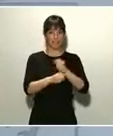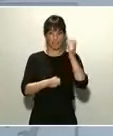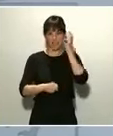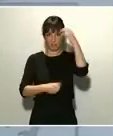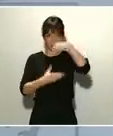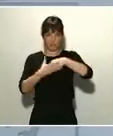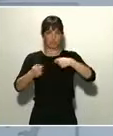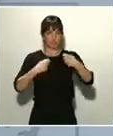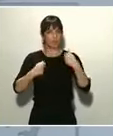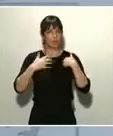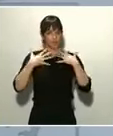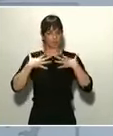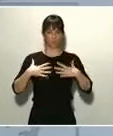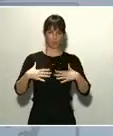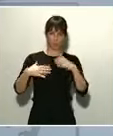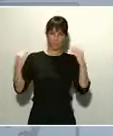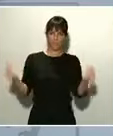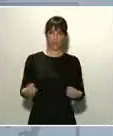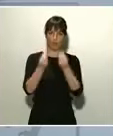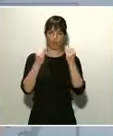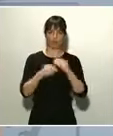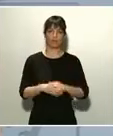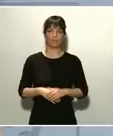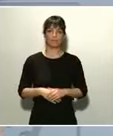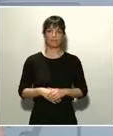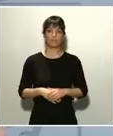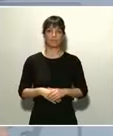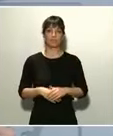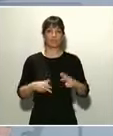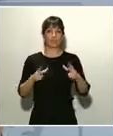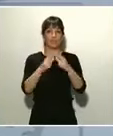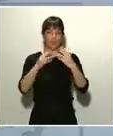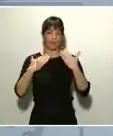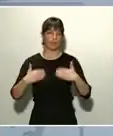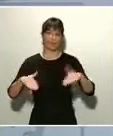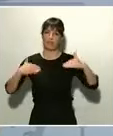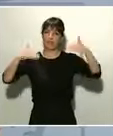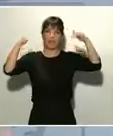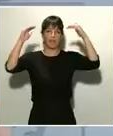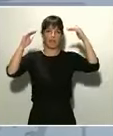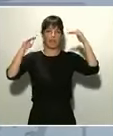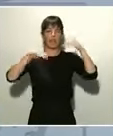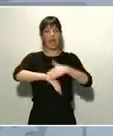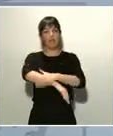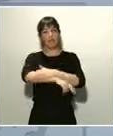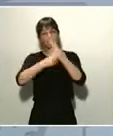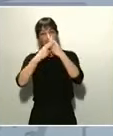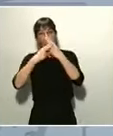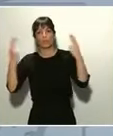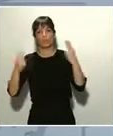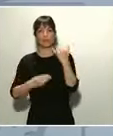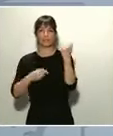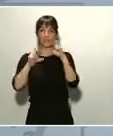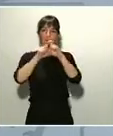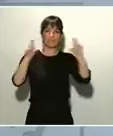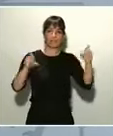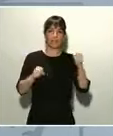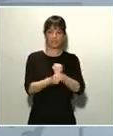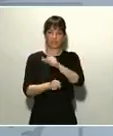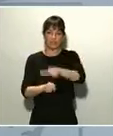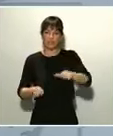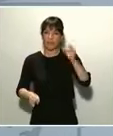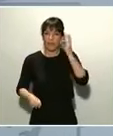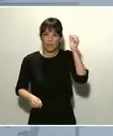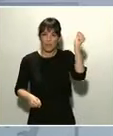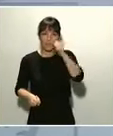Cada nivel de la sociedad, desde las administraciones públicas hasta los empresarios y empresarias, los trabajadores y trabajadoras y, en general,